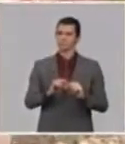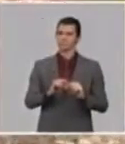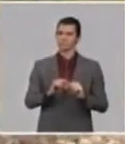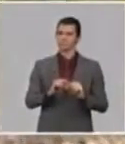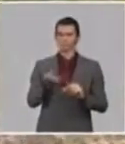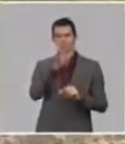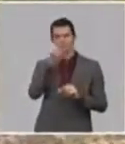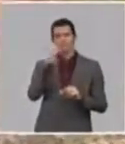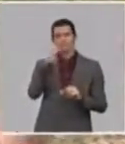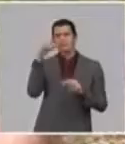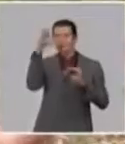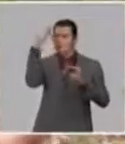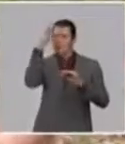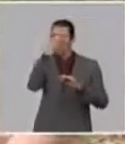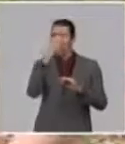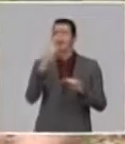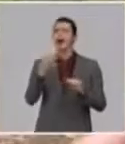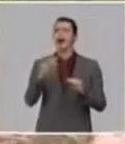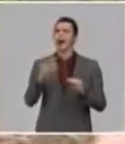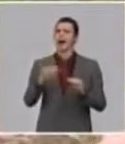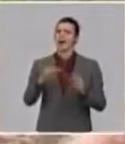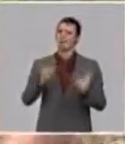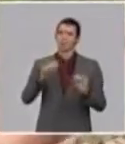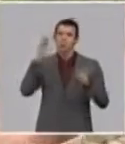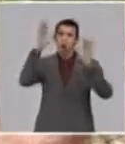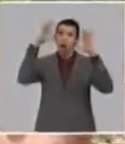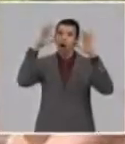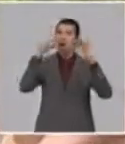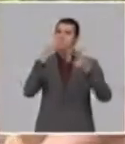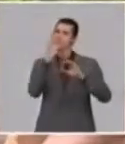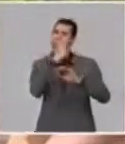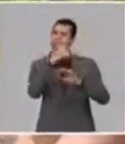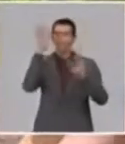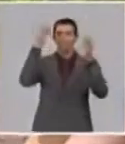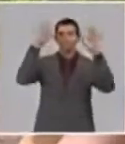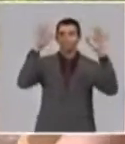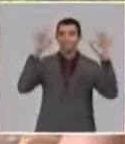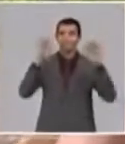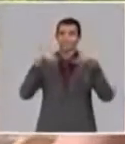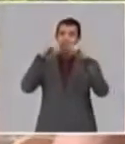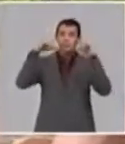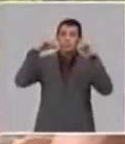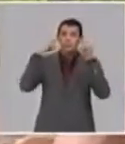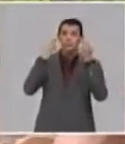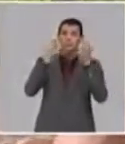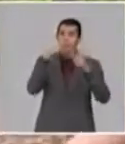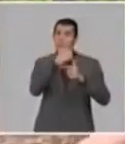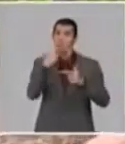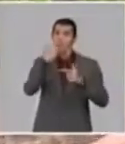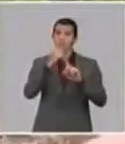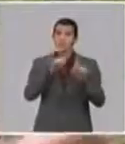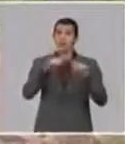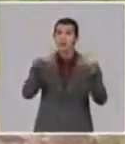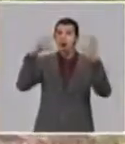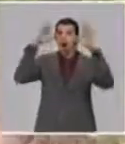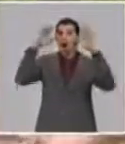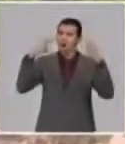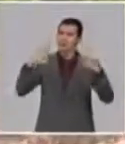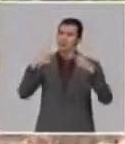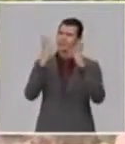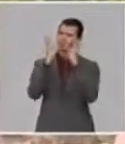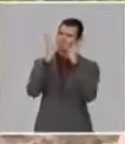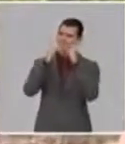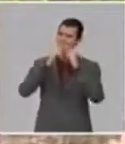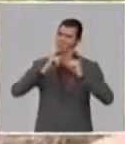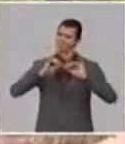pintan, y por lo menos la Sobuco le da otra vista a los ojos, porque esos ojos tristes, no los podemos tener tristes. ¿Oyeron? Para todas esas mujeres